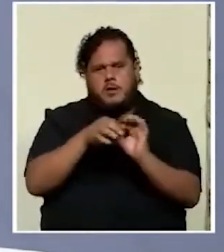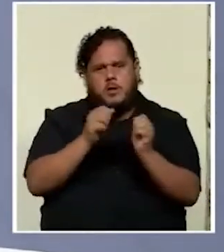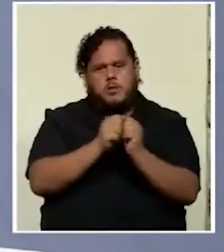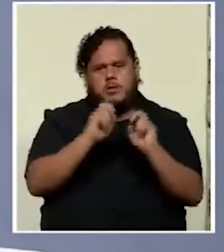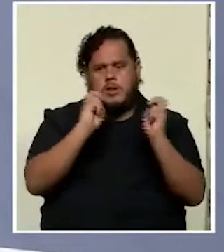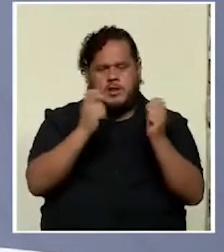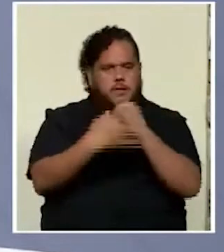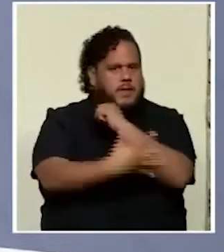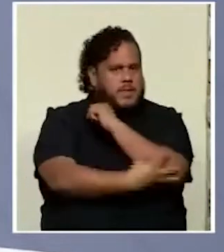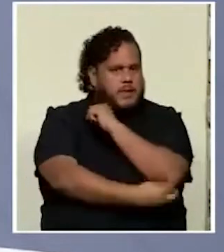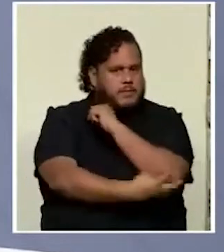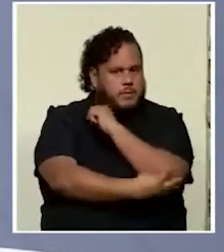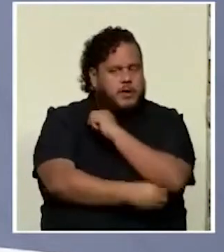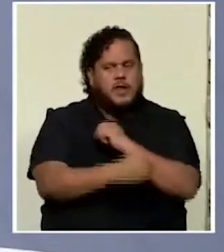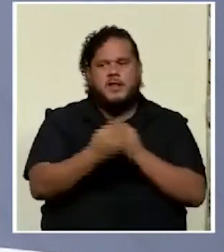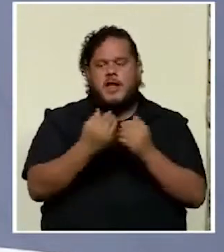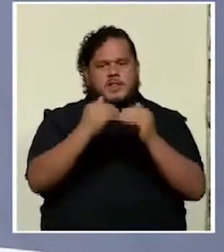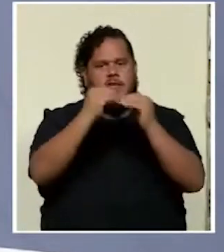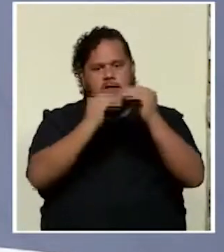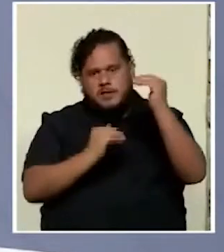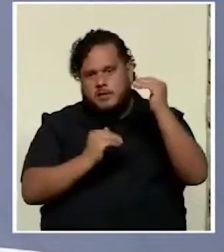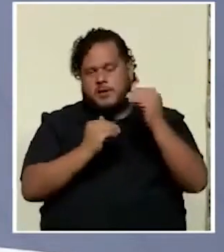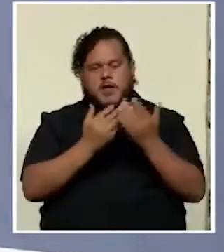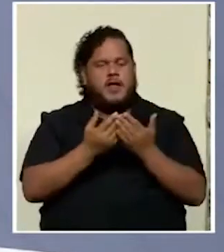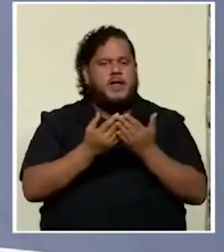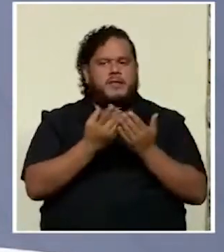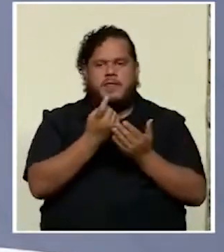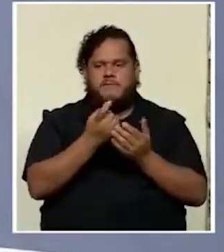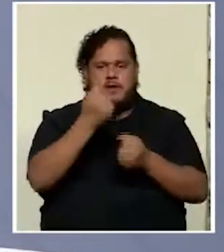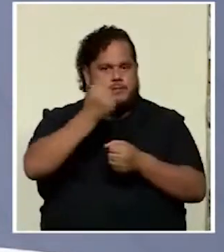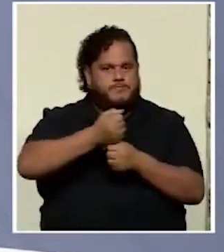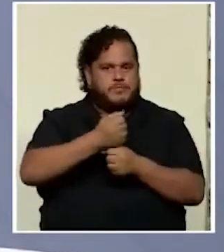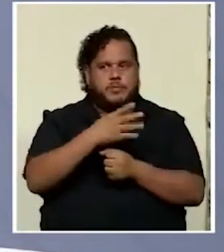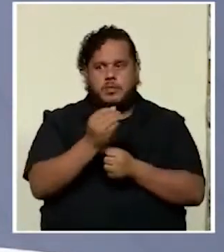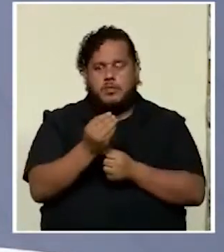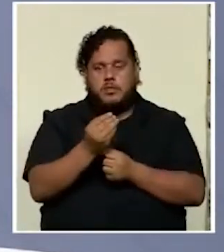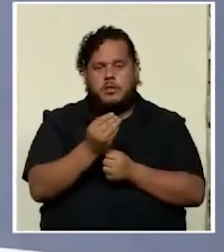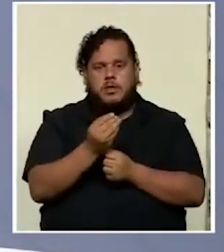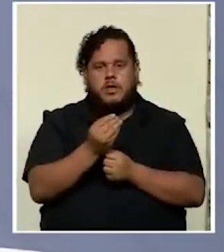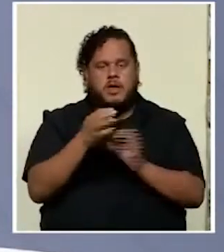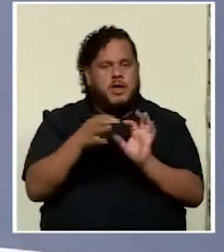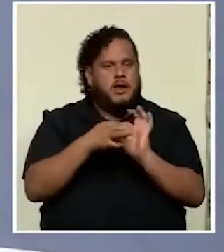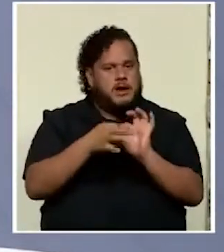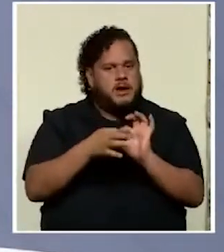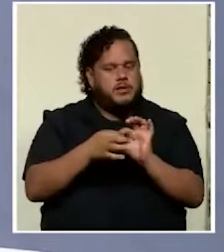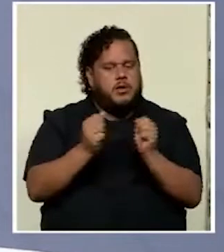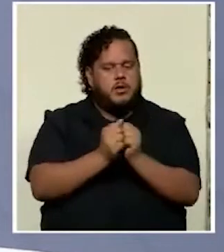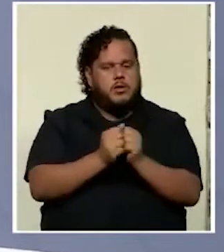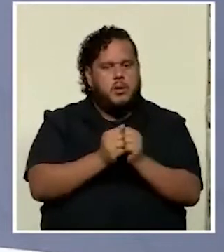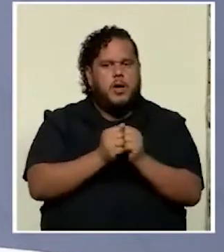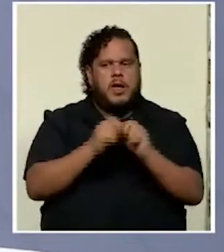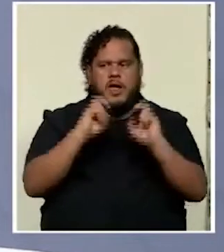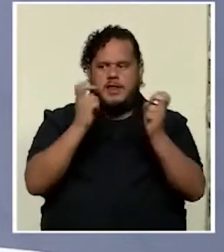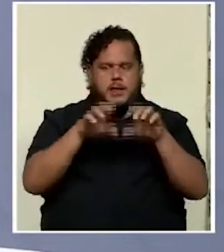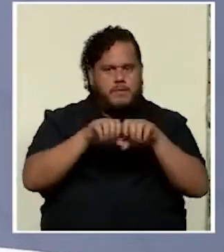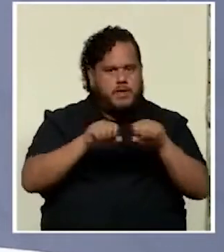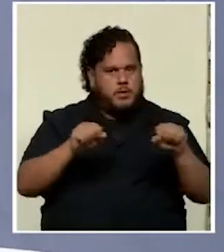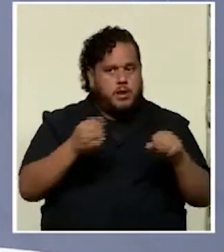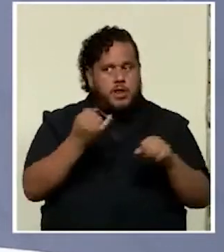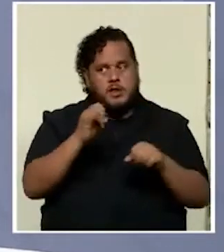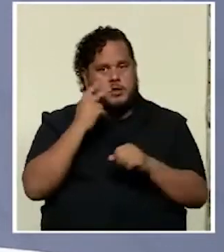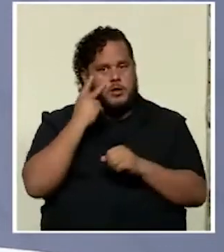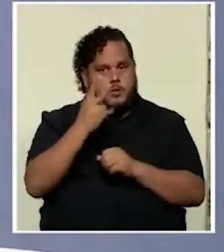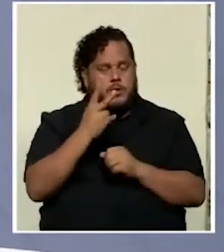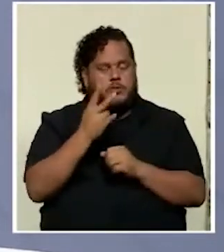el tema de pobreza de desigualdad de desempleo e incluso relacionado con el tema de corrupción si lo vemos por la